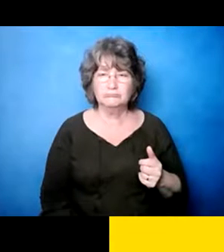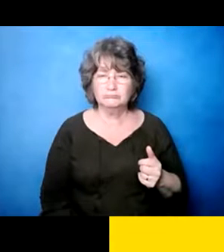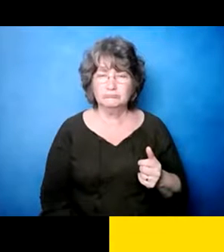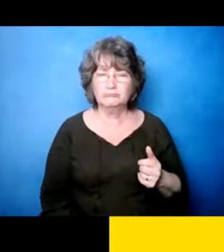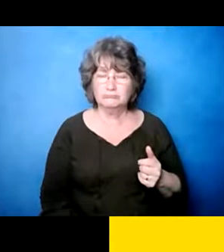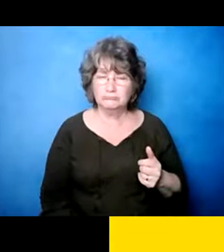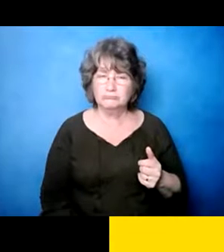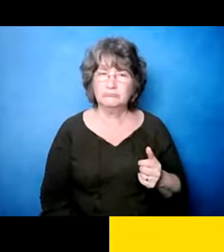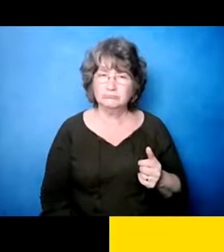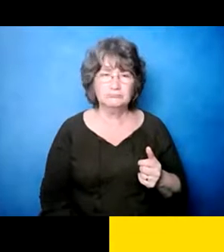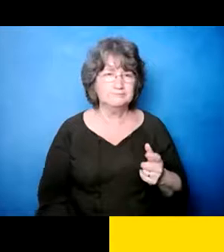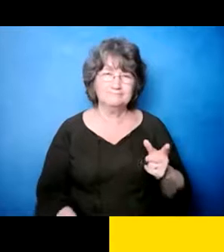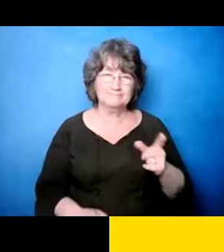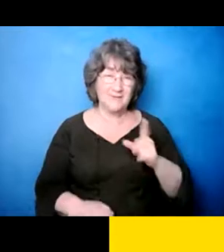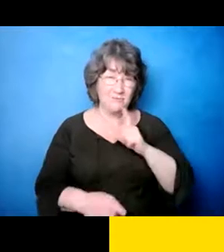eh,